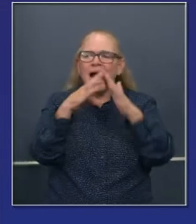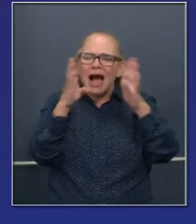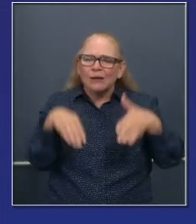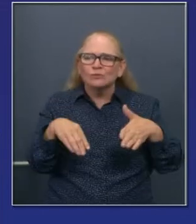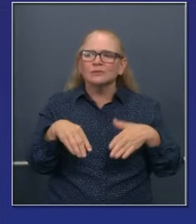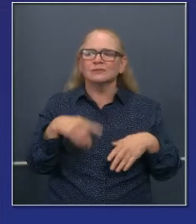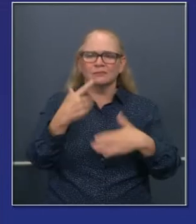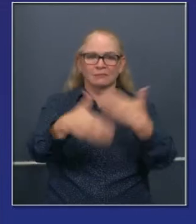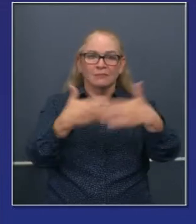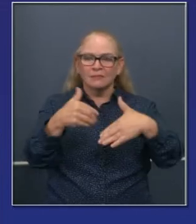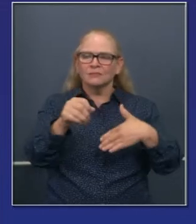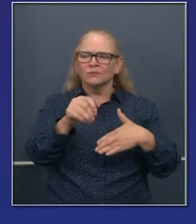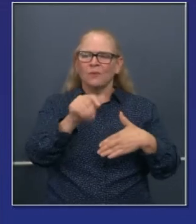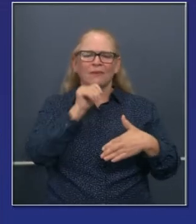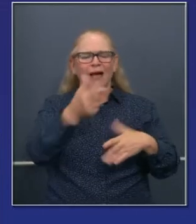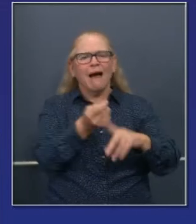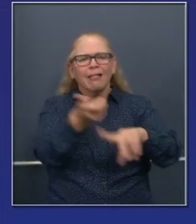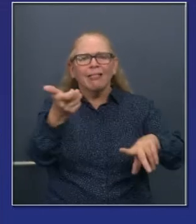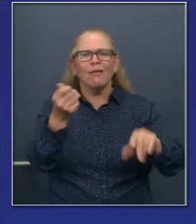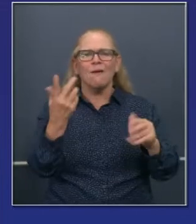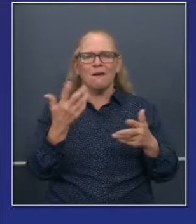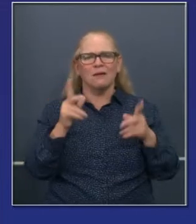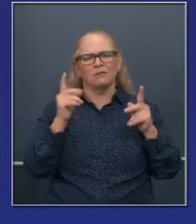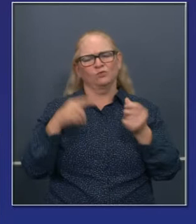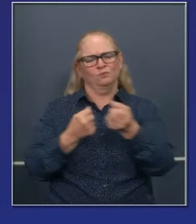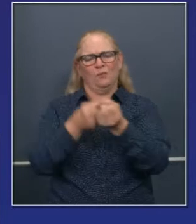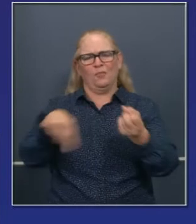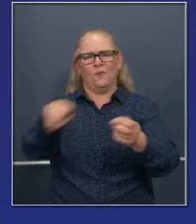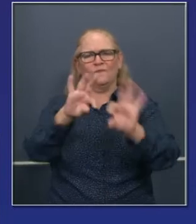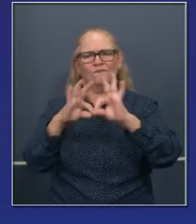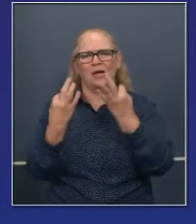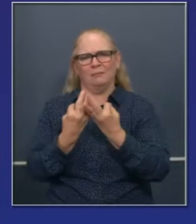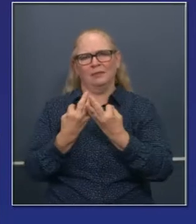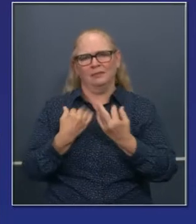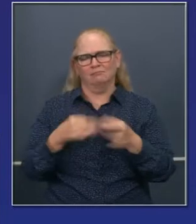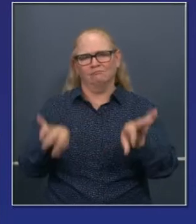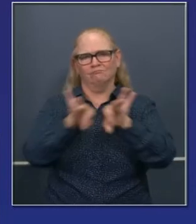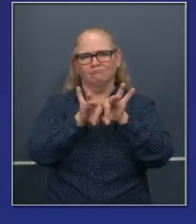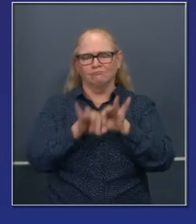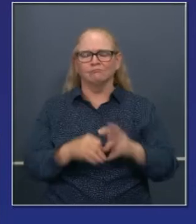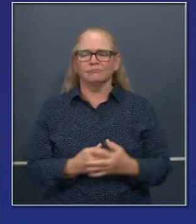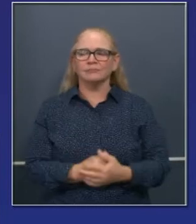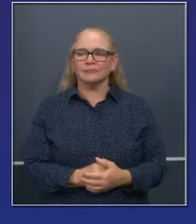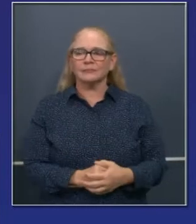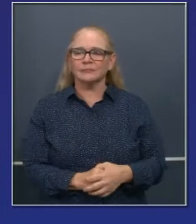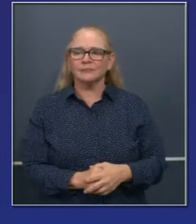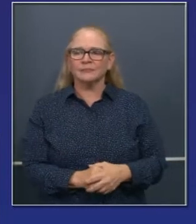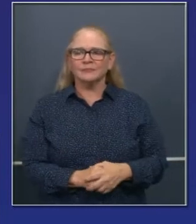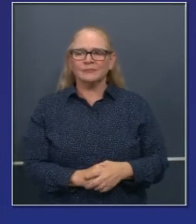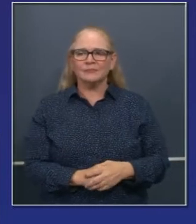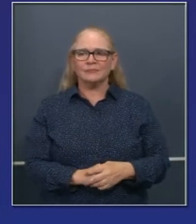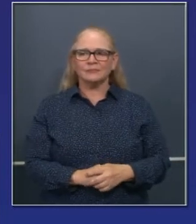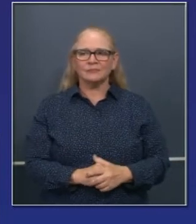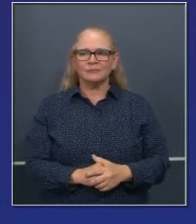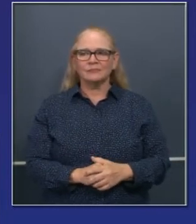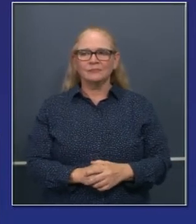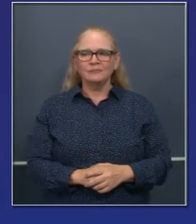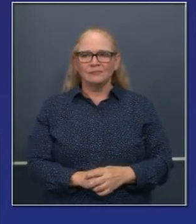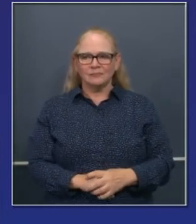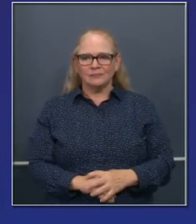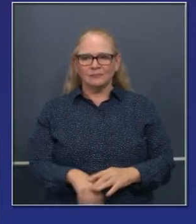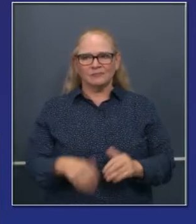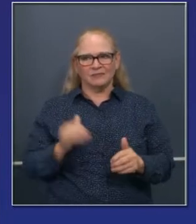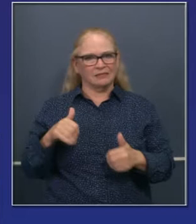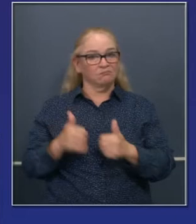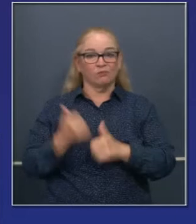viviendas. Ciertamente, eso no es donde deberíamos estar ni donde terminaremos nuestros esfuerzos con la vivienda. Hablaré